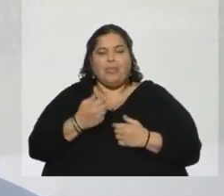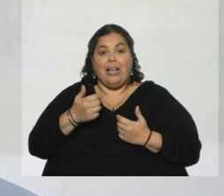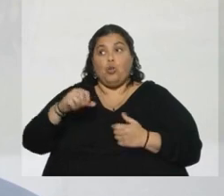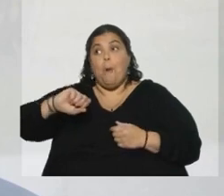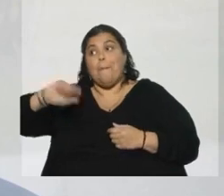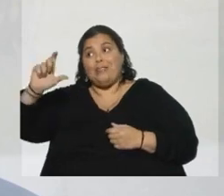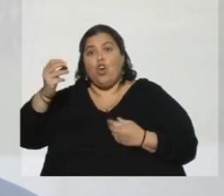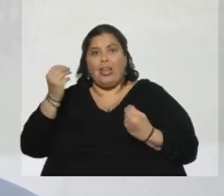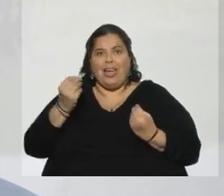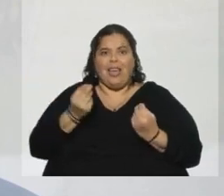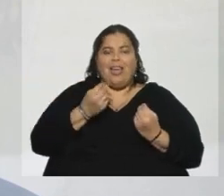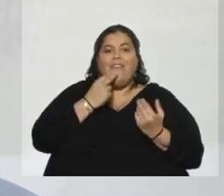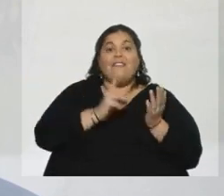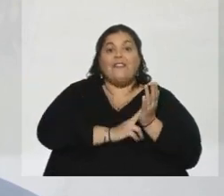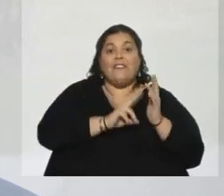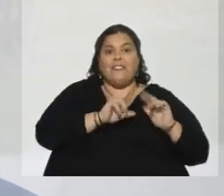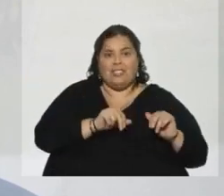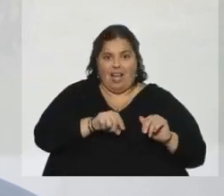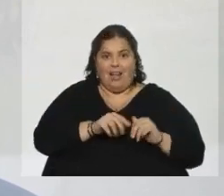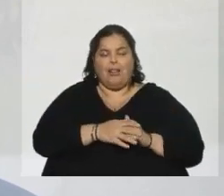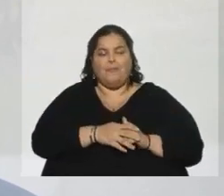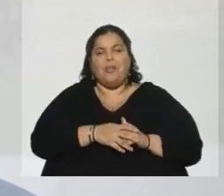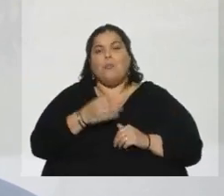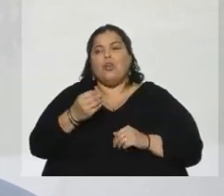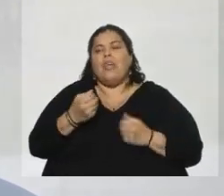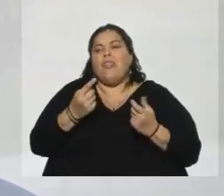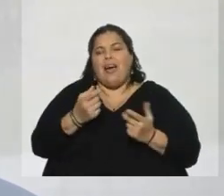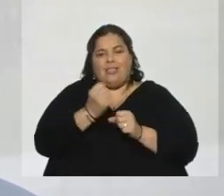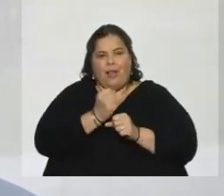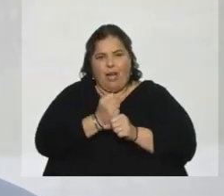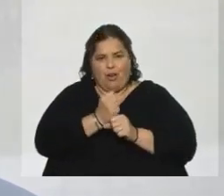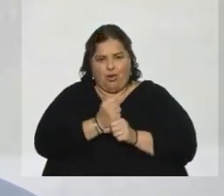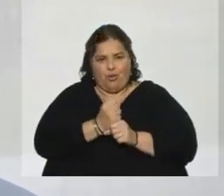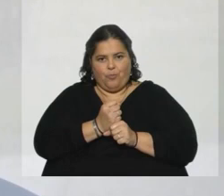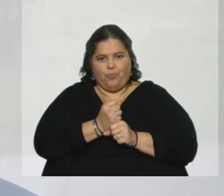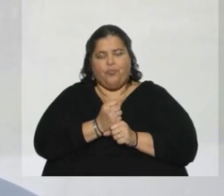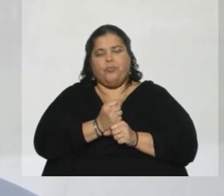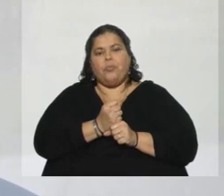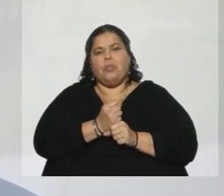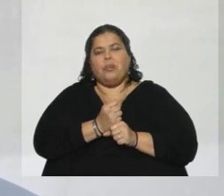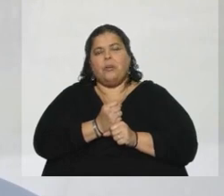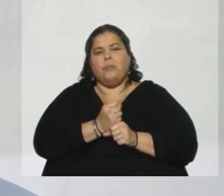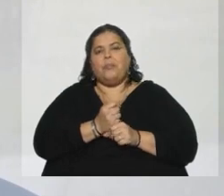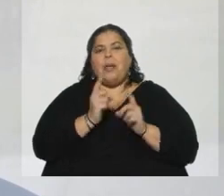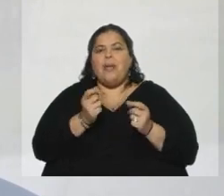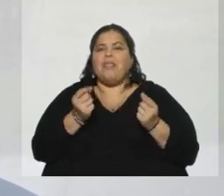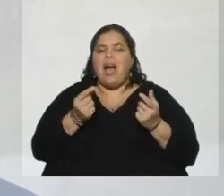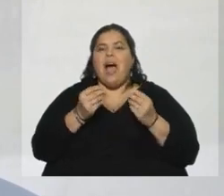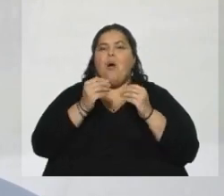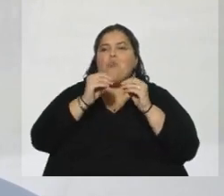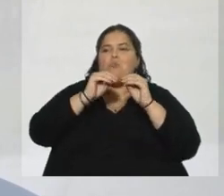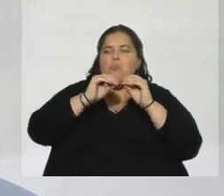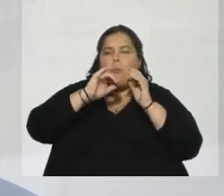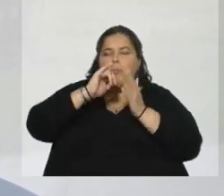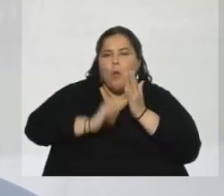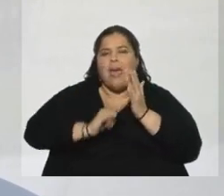por el tipo de empleo que generan, un empleo mucho más resiliente a los guayvenes de la economía local, con un promedio de salarios